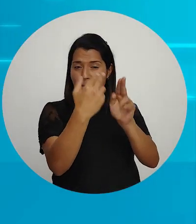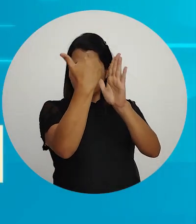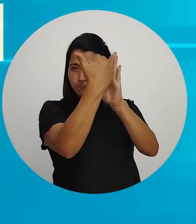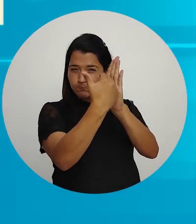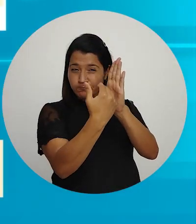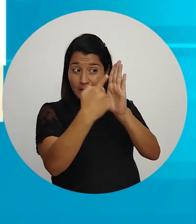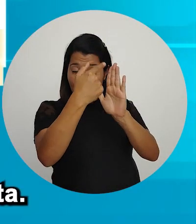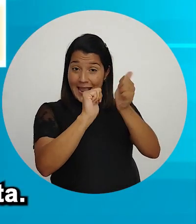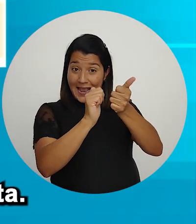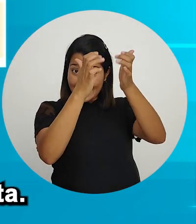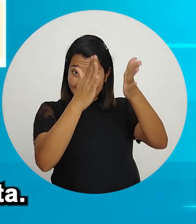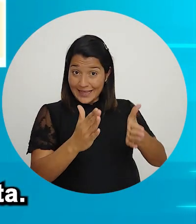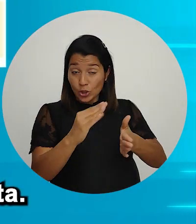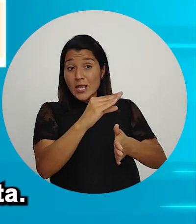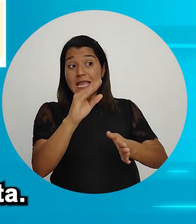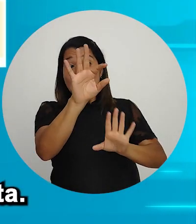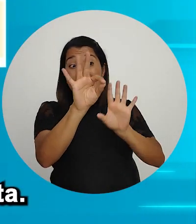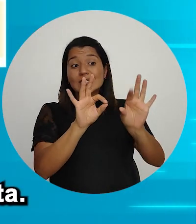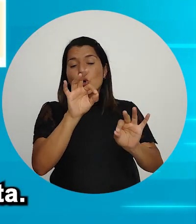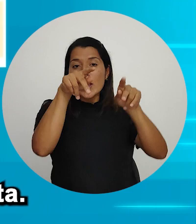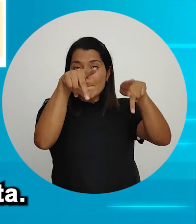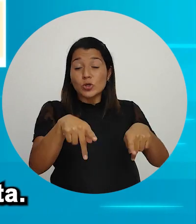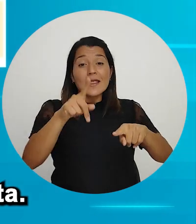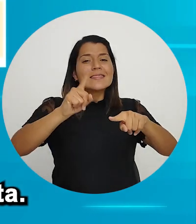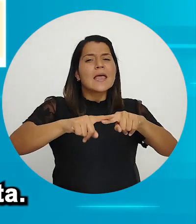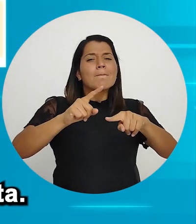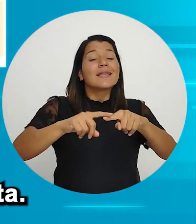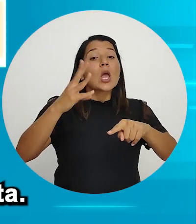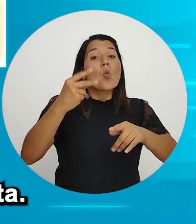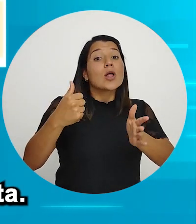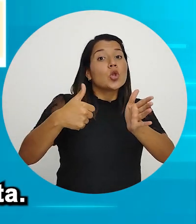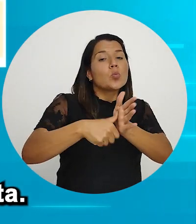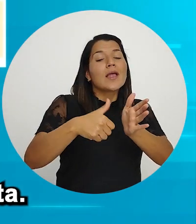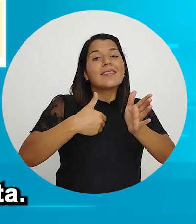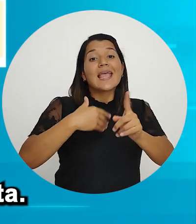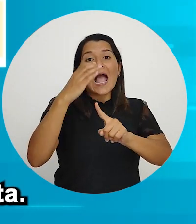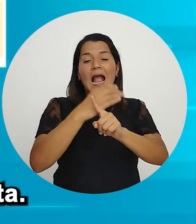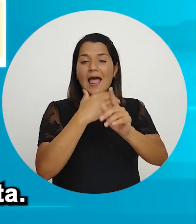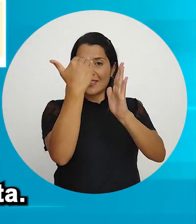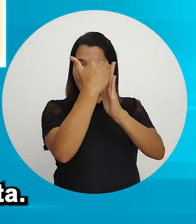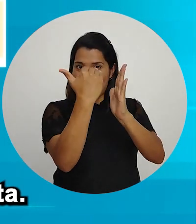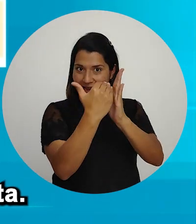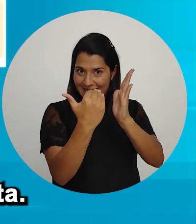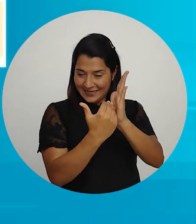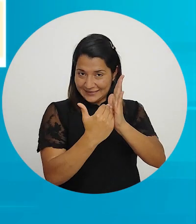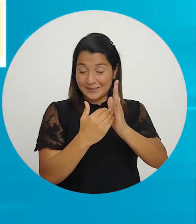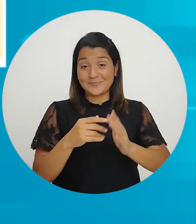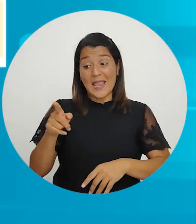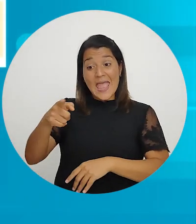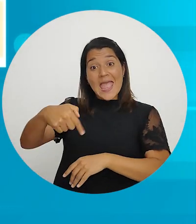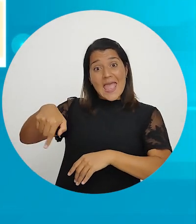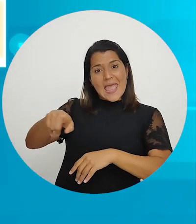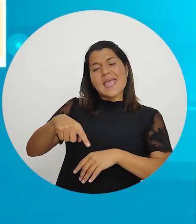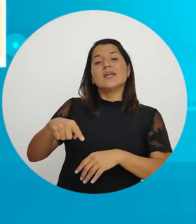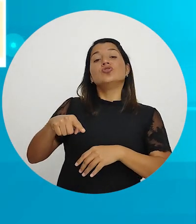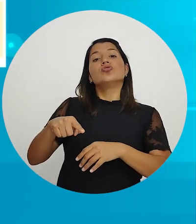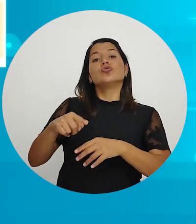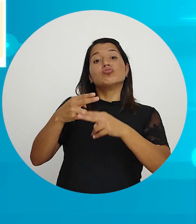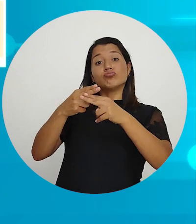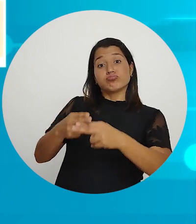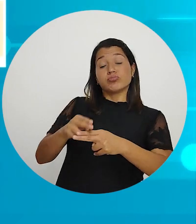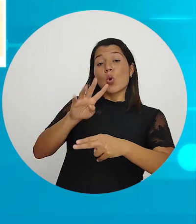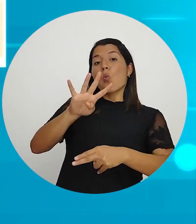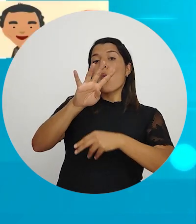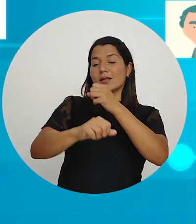orden de candidaturas y son elegidas las personas según la cantidad de votos que reciba cada lista. Las regidoras y regidores